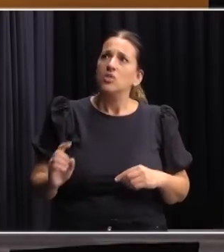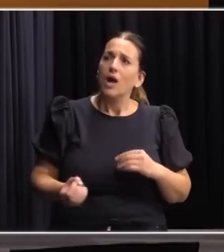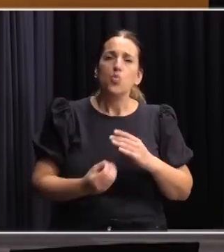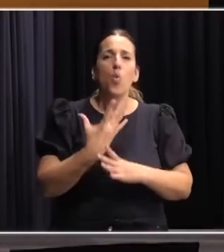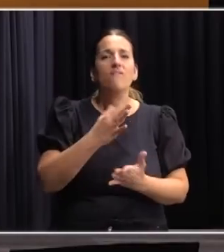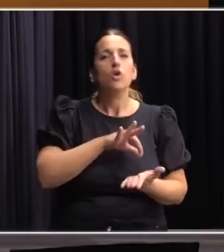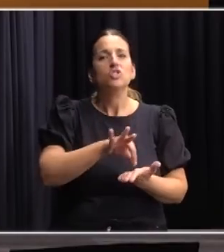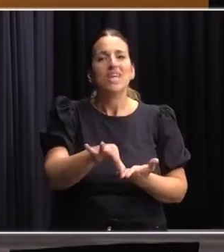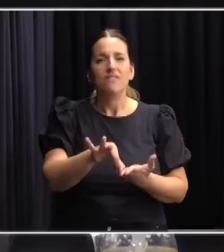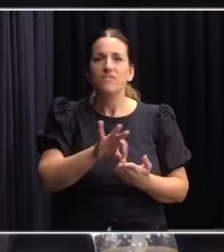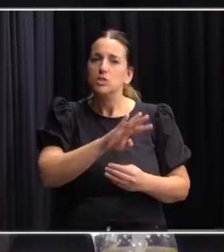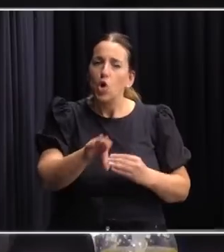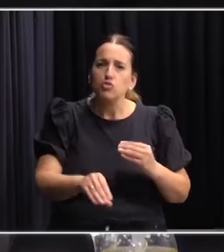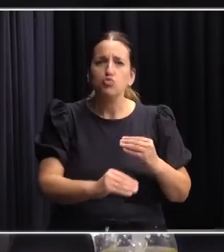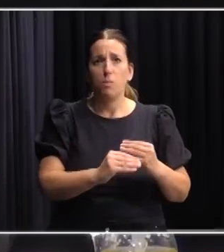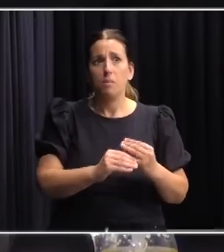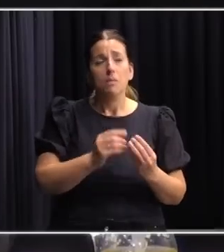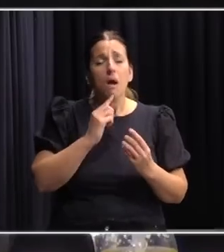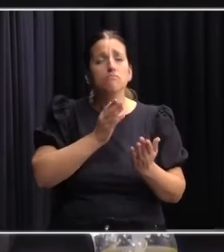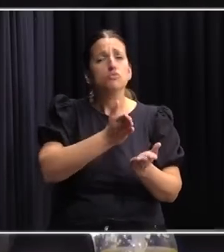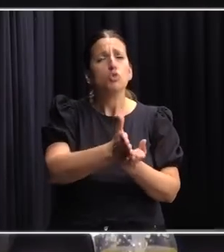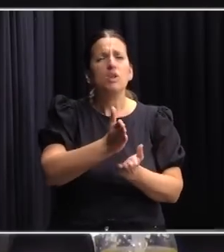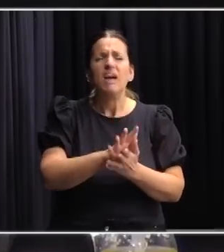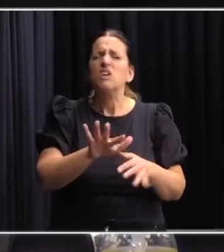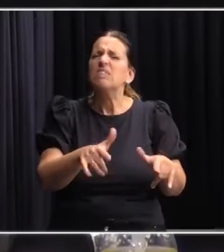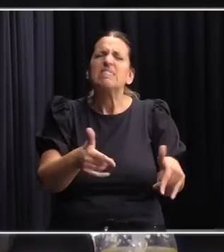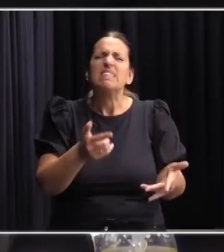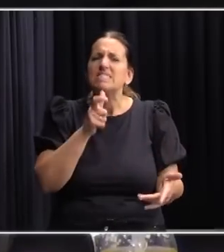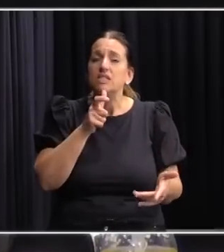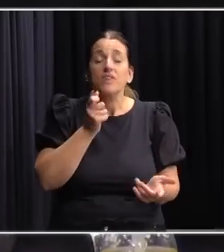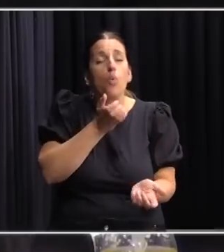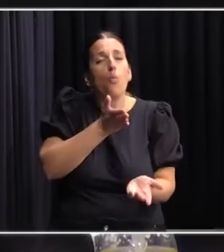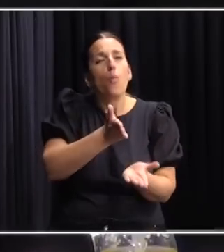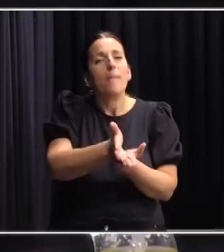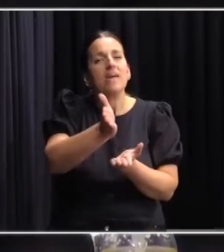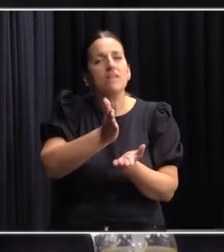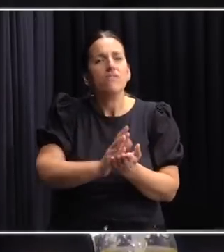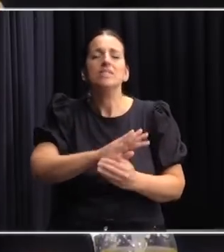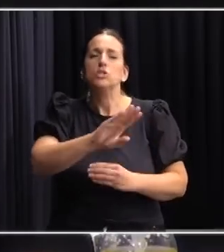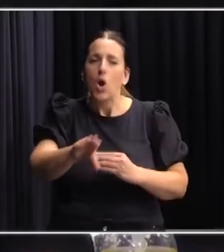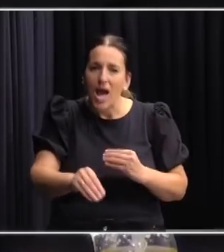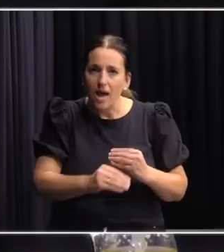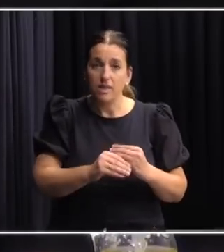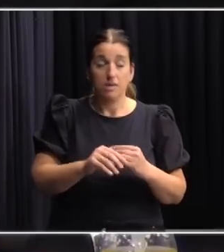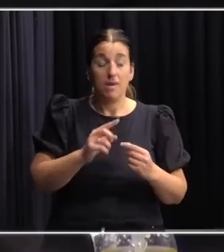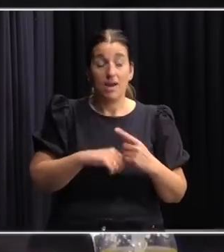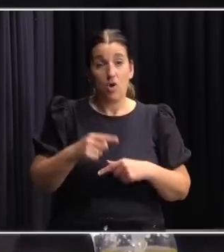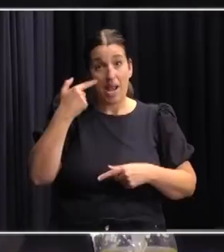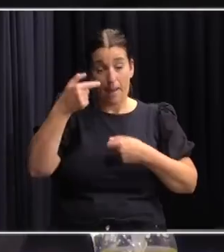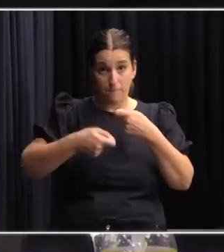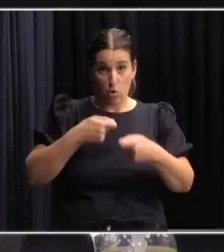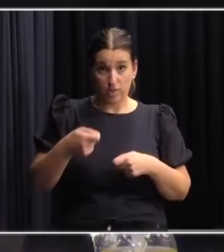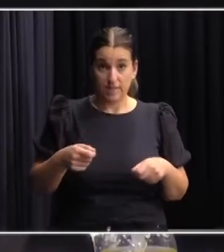prestación el suplemento solidario que es un beneficio adicional a la jubilación que se genera con el aporte